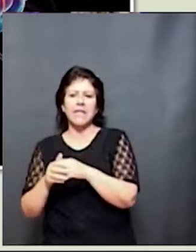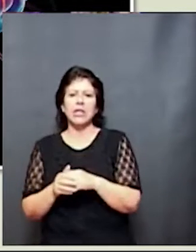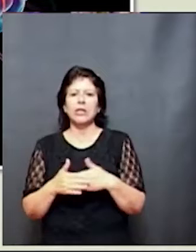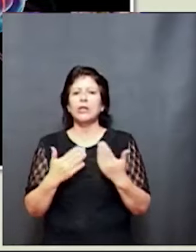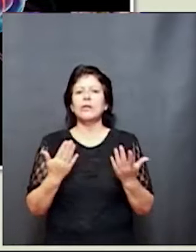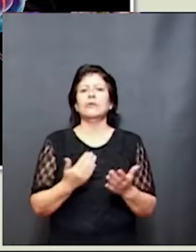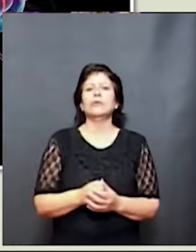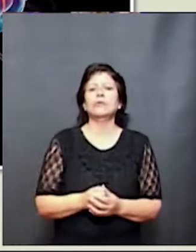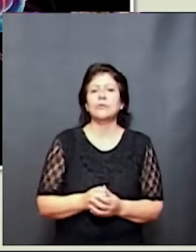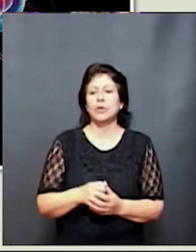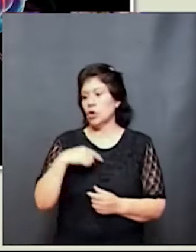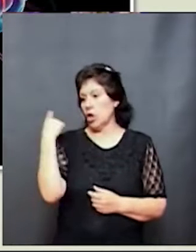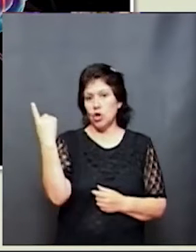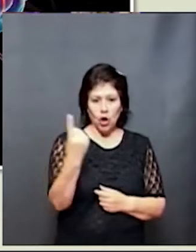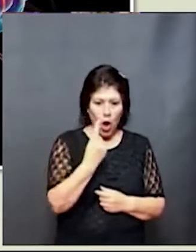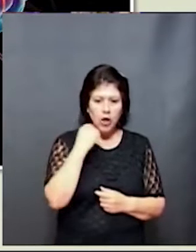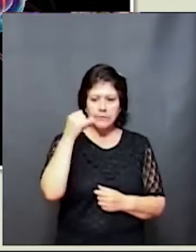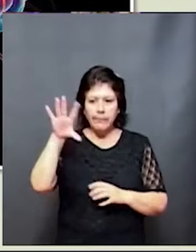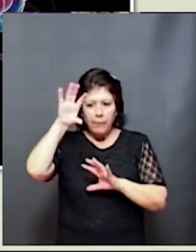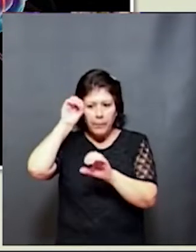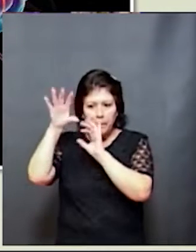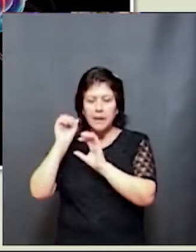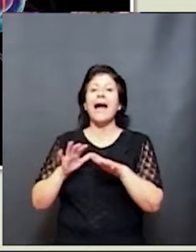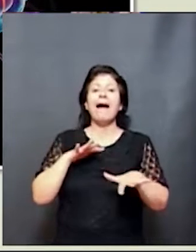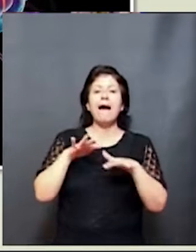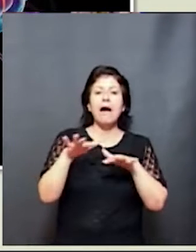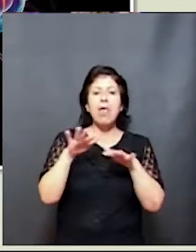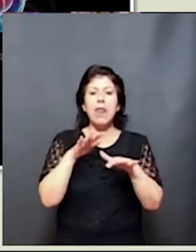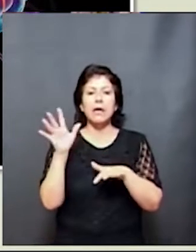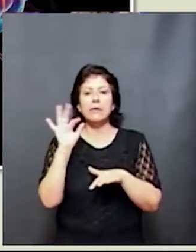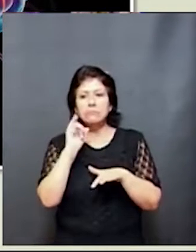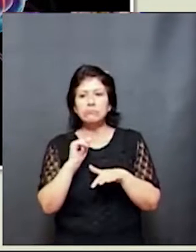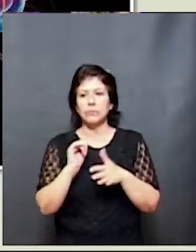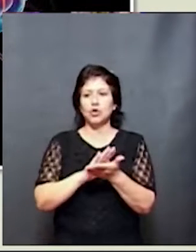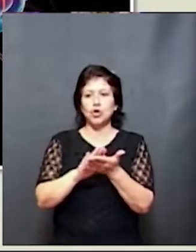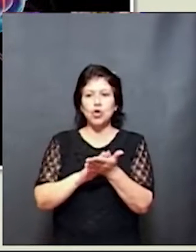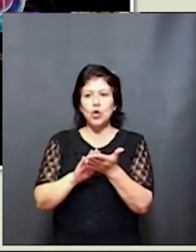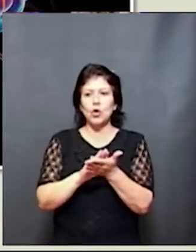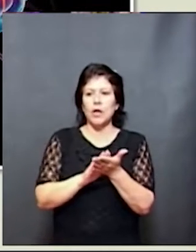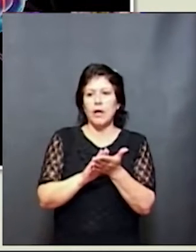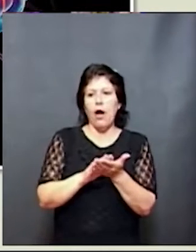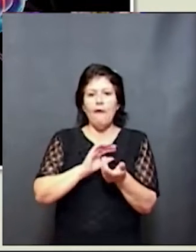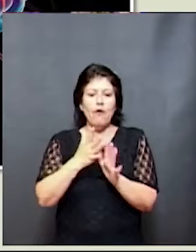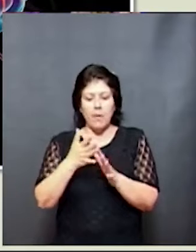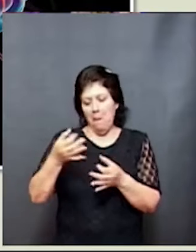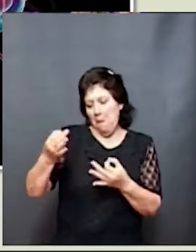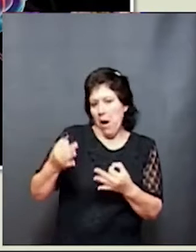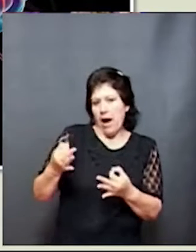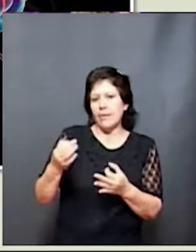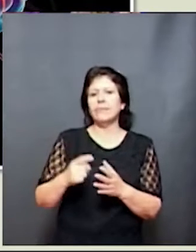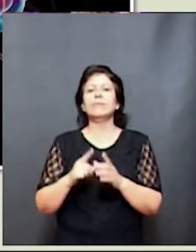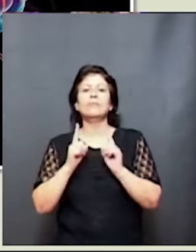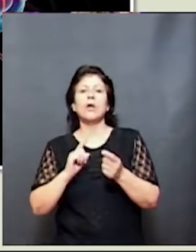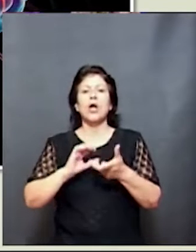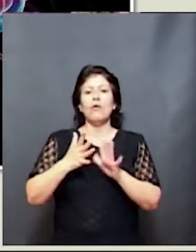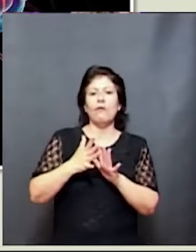diferencia es que todos nos adaptamos a las tareas y a las soluciones y a la resolución de problemas de una manera particular, ¿sí? Vamos a tener una